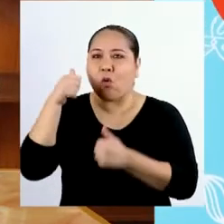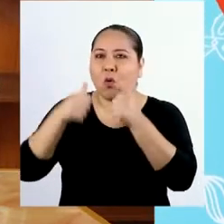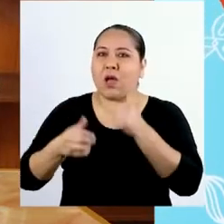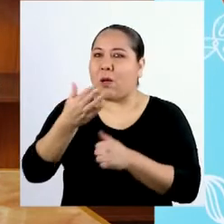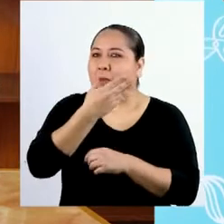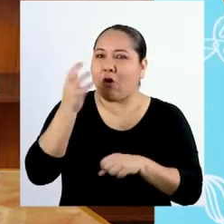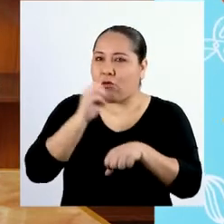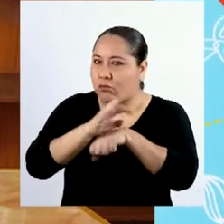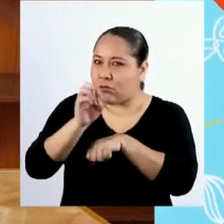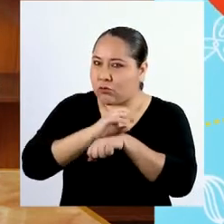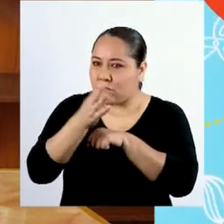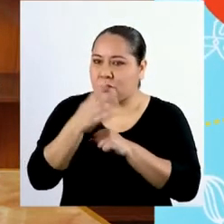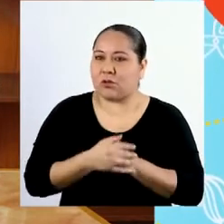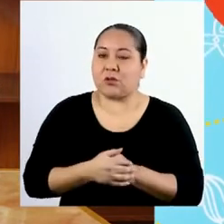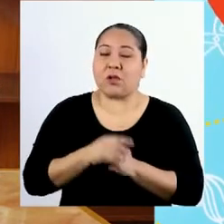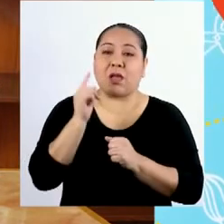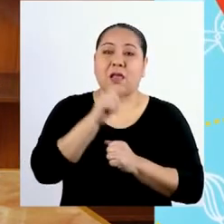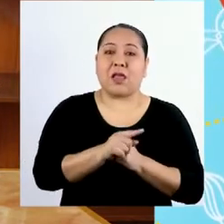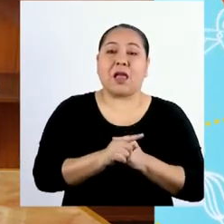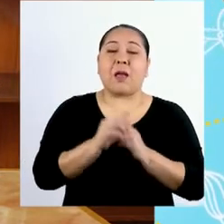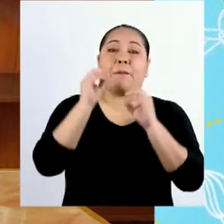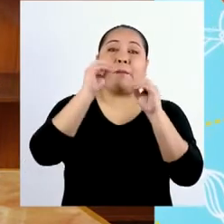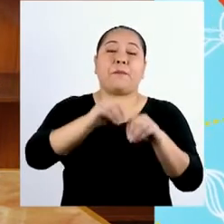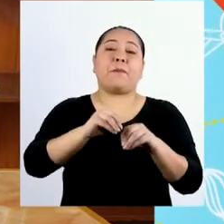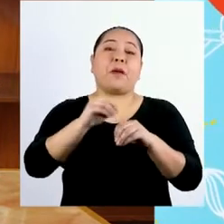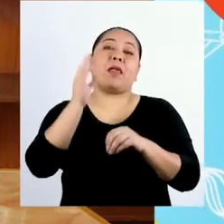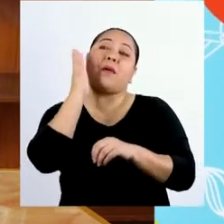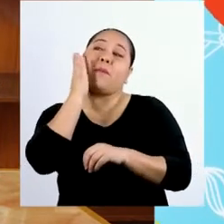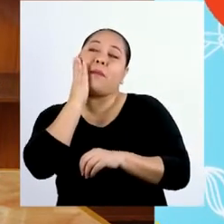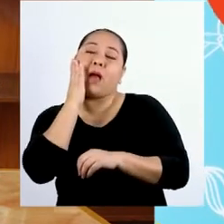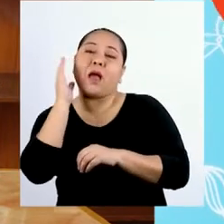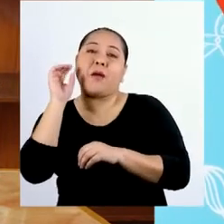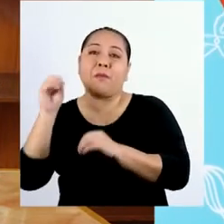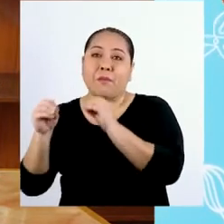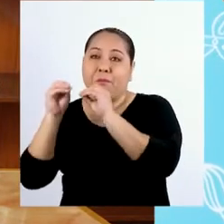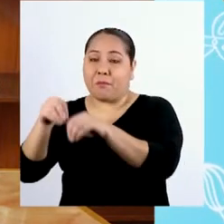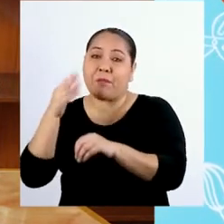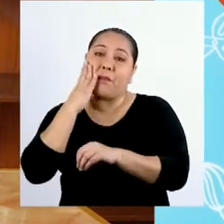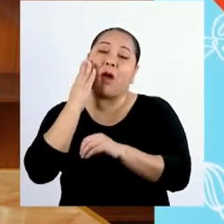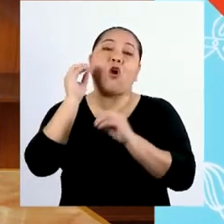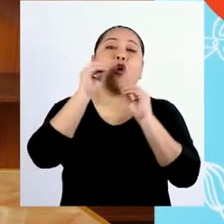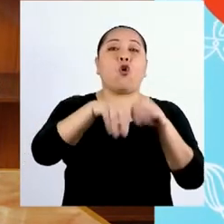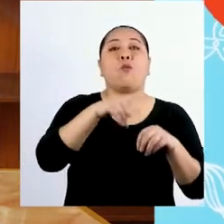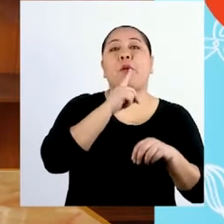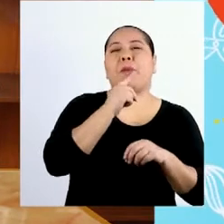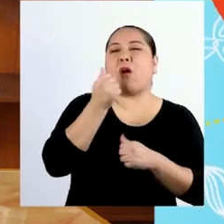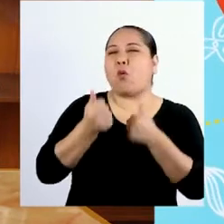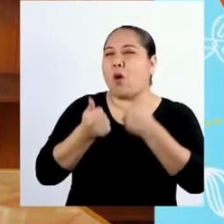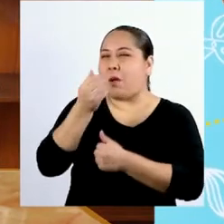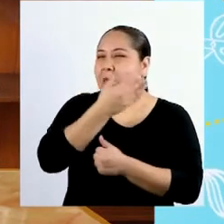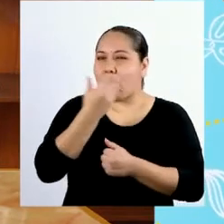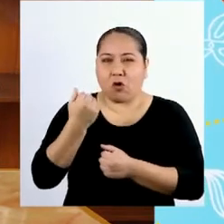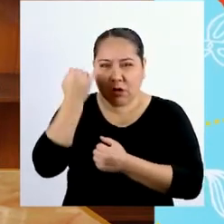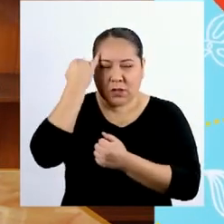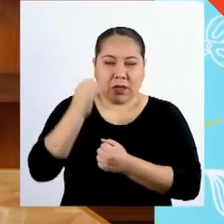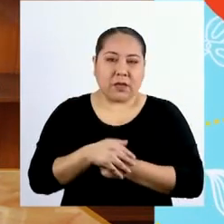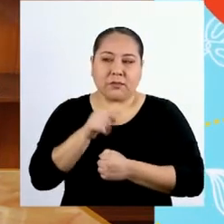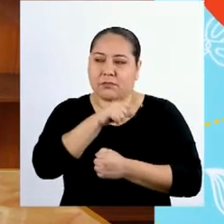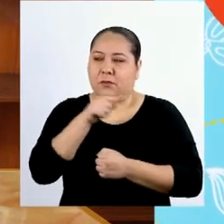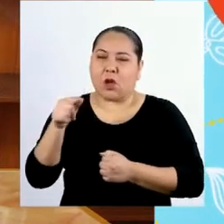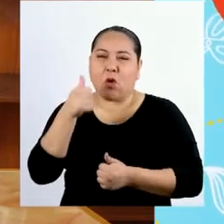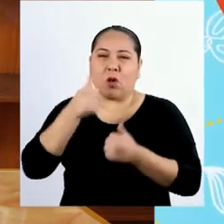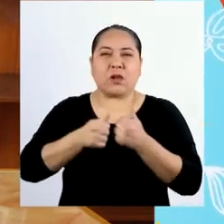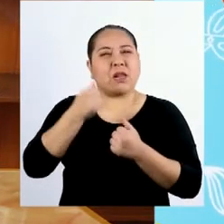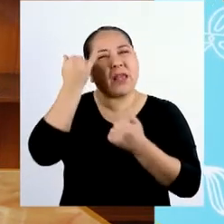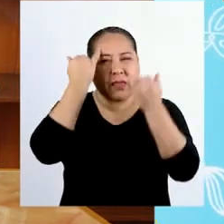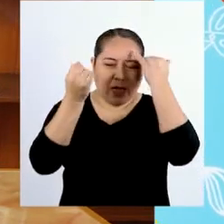sería más recomendable. ¿La opción planteada por la madre o por el padre de Rocío? Para optar por la opción más